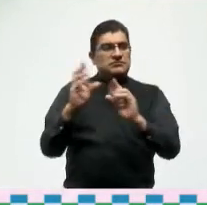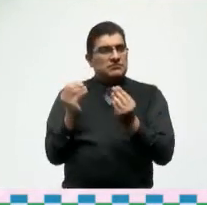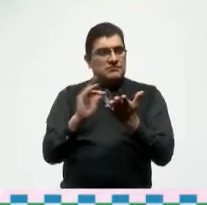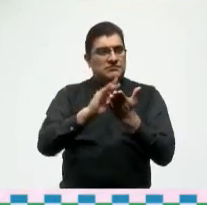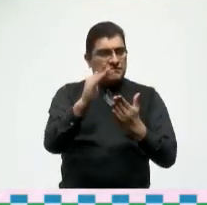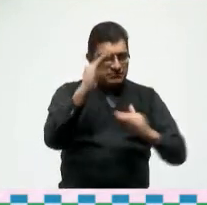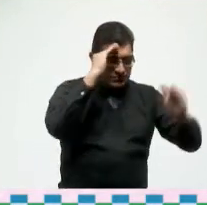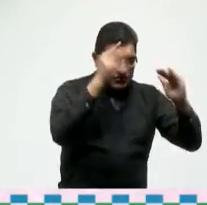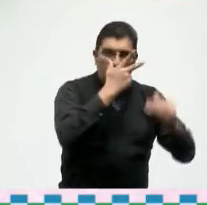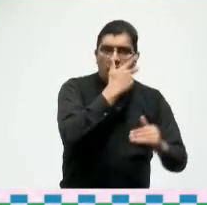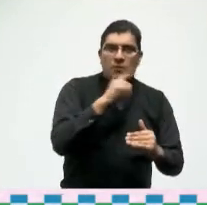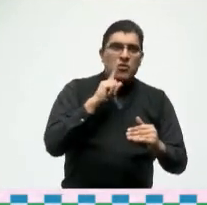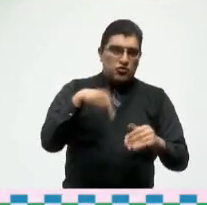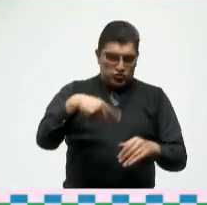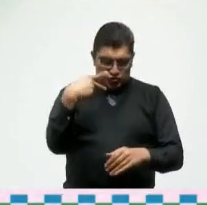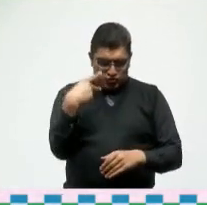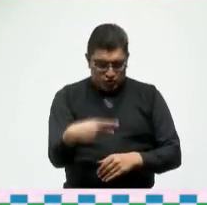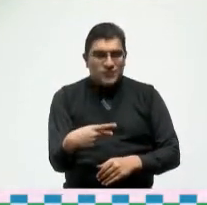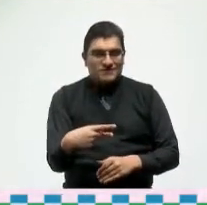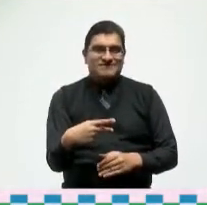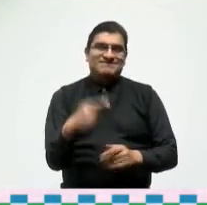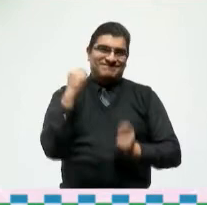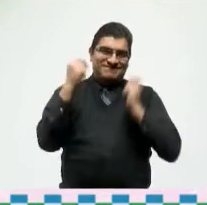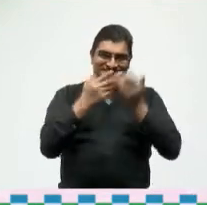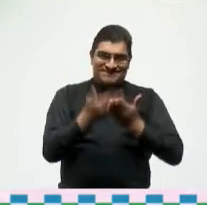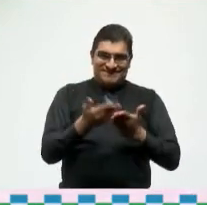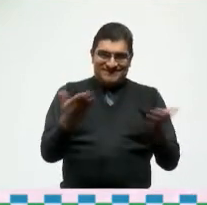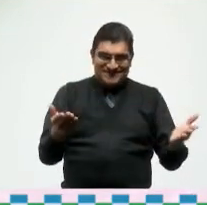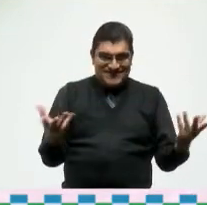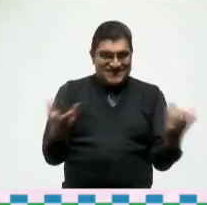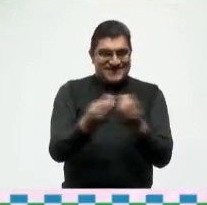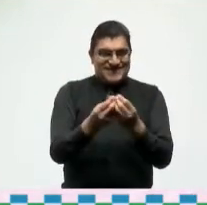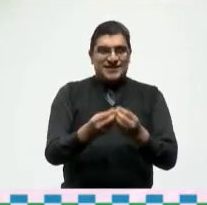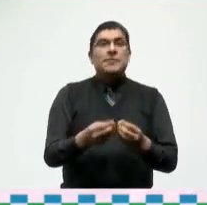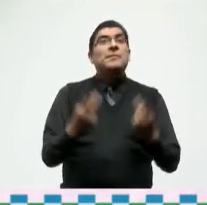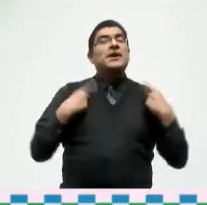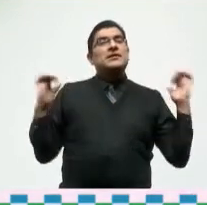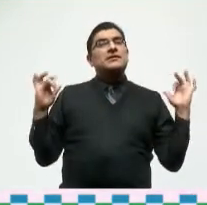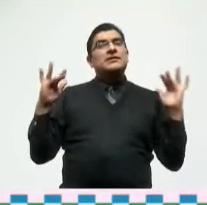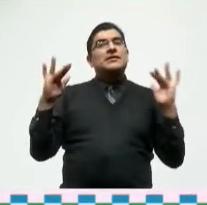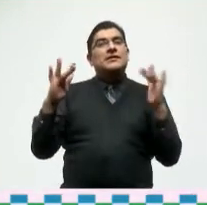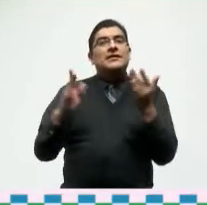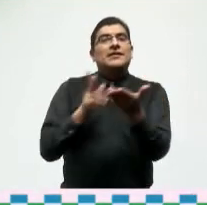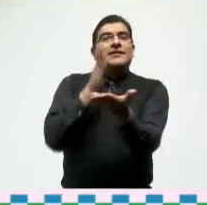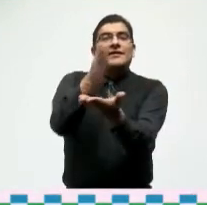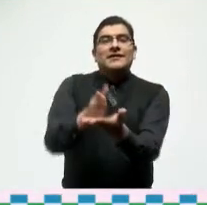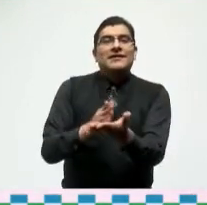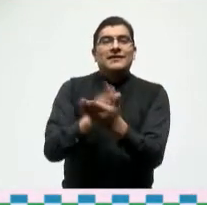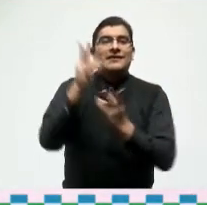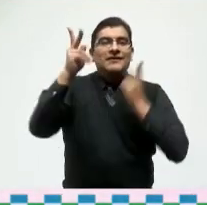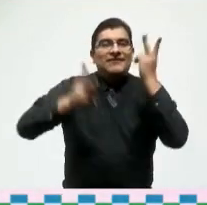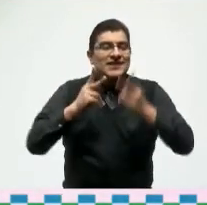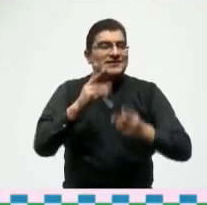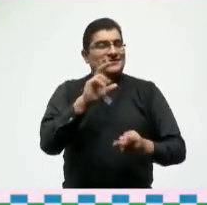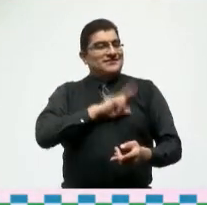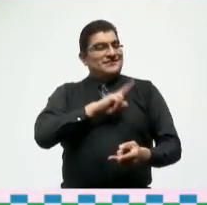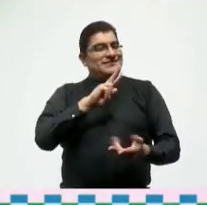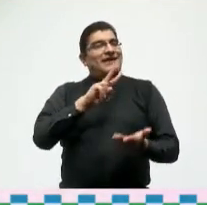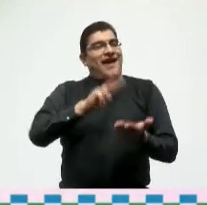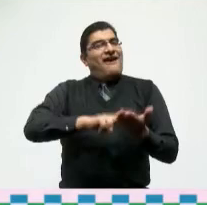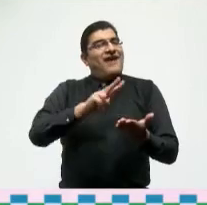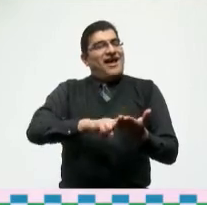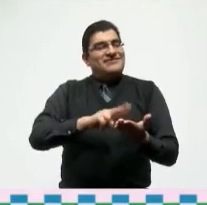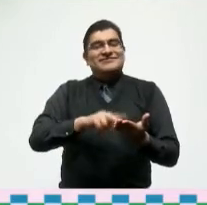ciudadanas de sector a los visitantes amantes de los pueblos mágicos y a sus desde